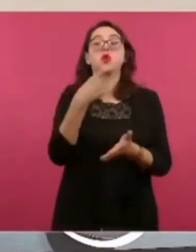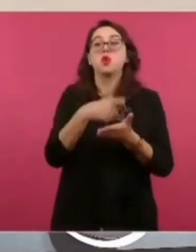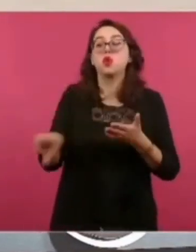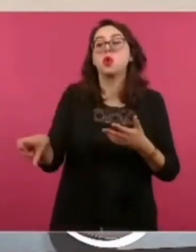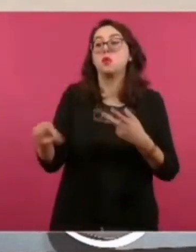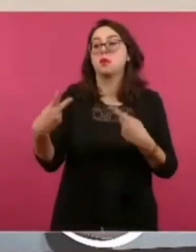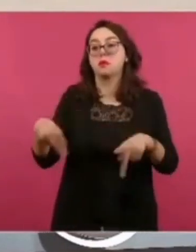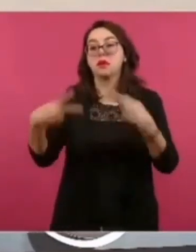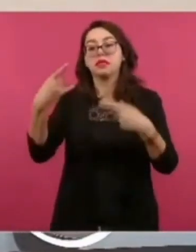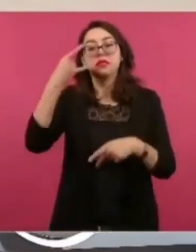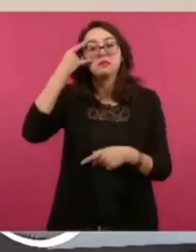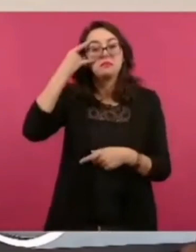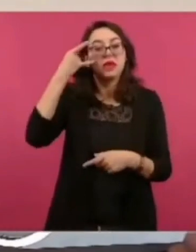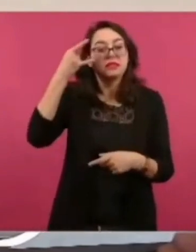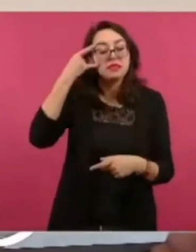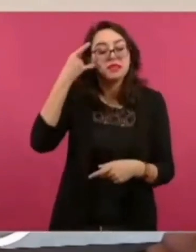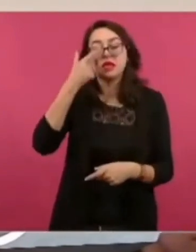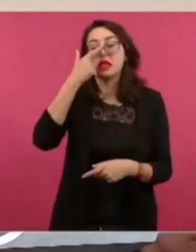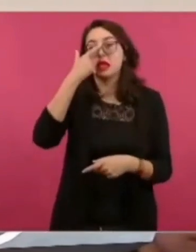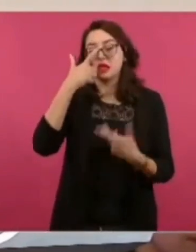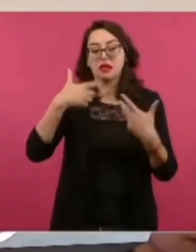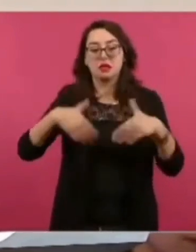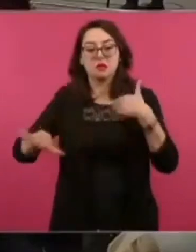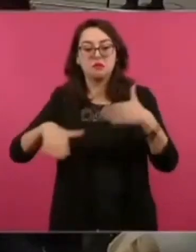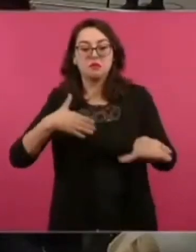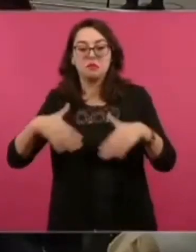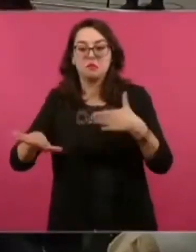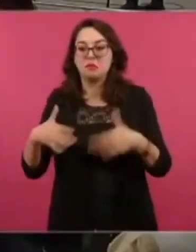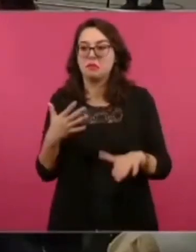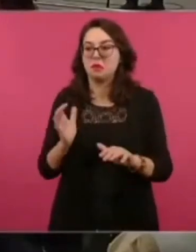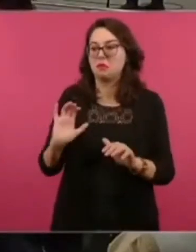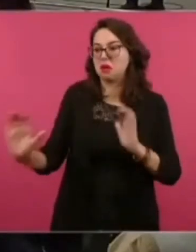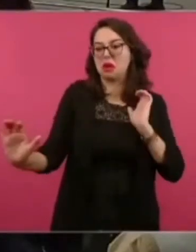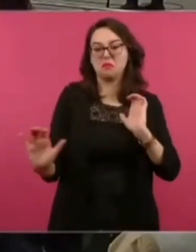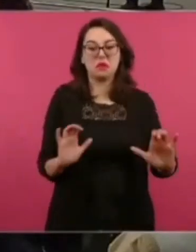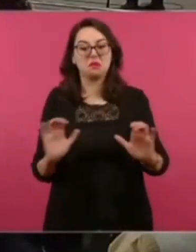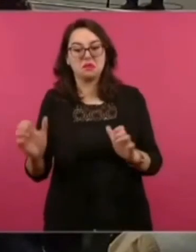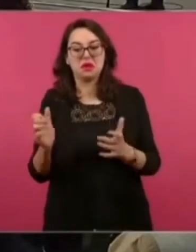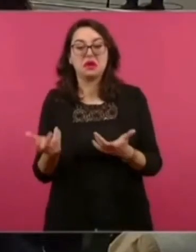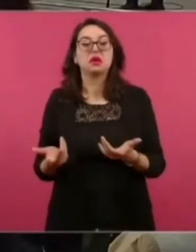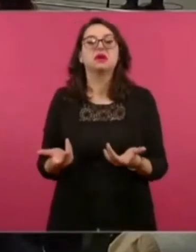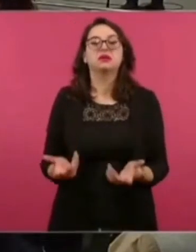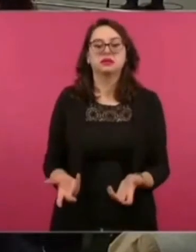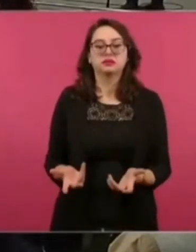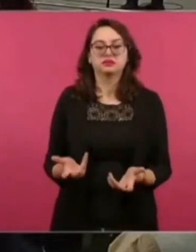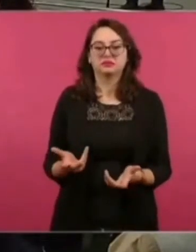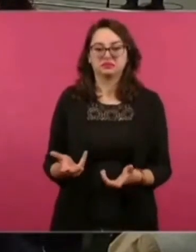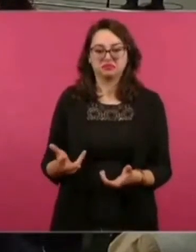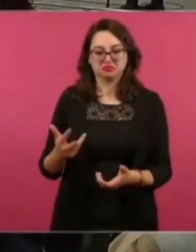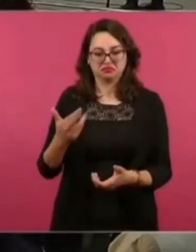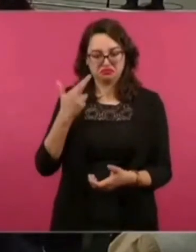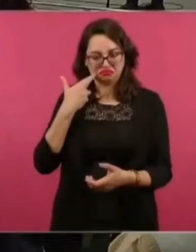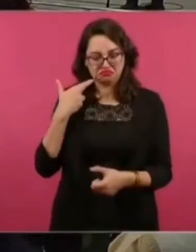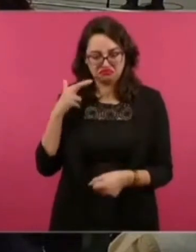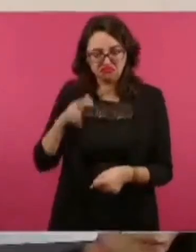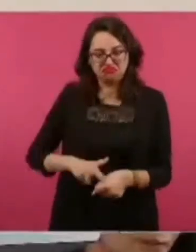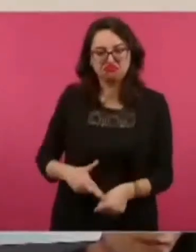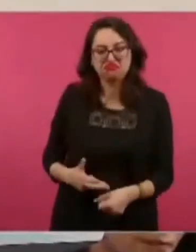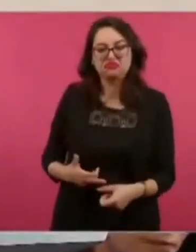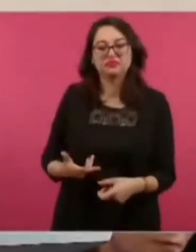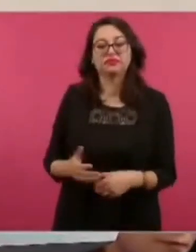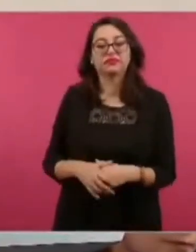zarandea a los criatones, no duda a la hora de hacer tranzas, claro,